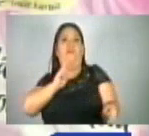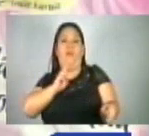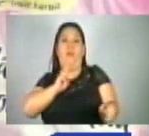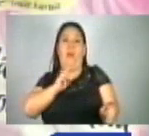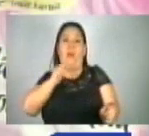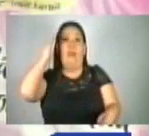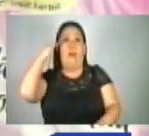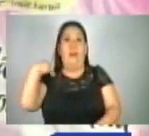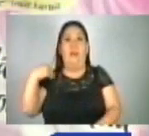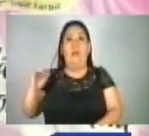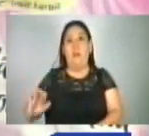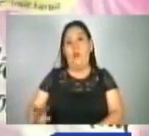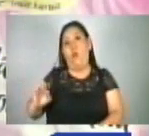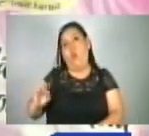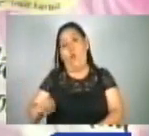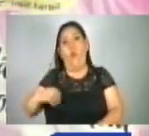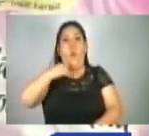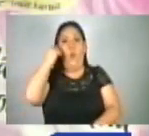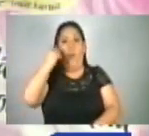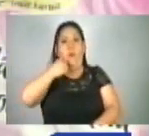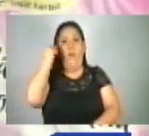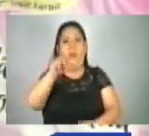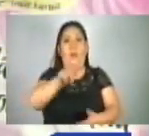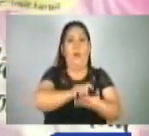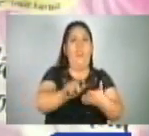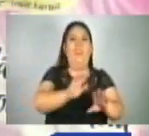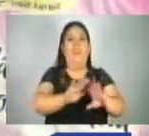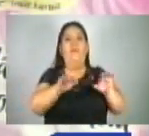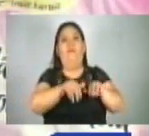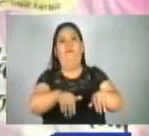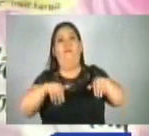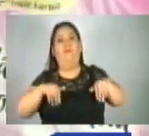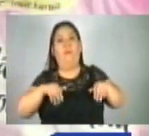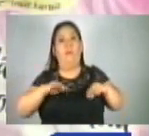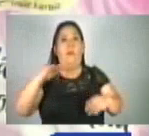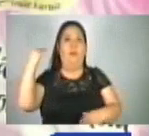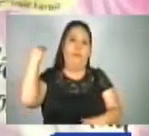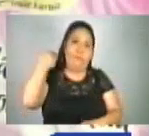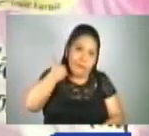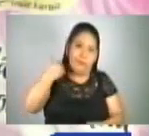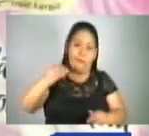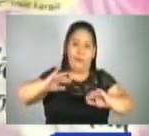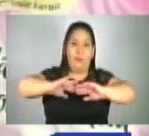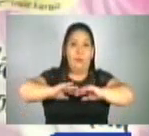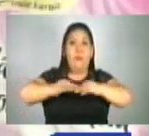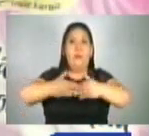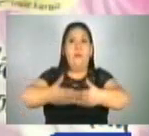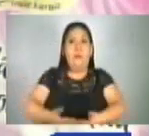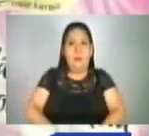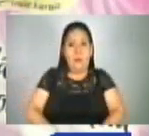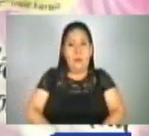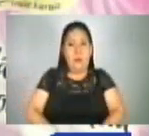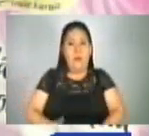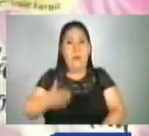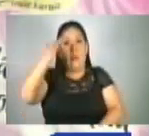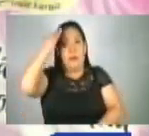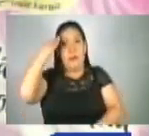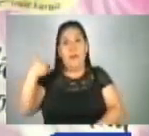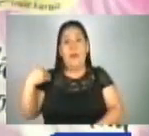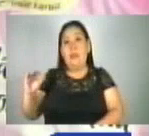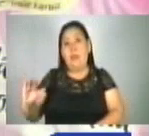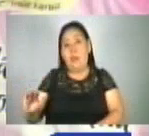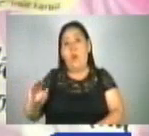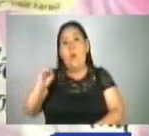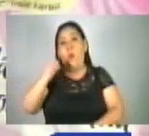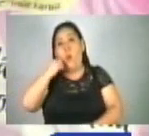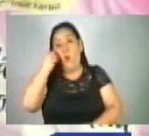niñas y adolescentes de los centros educativos. El embarazo precoz, el embarazo que en niñas y en adolescentes